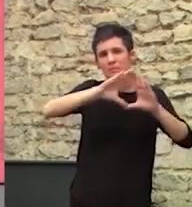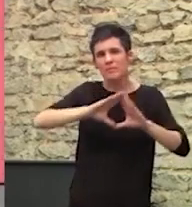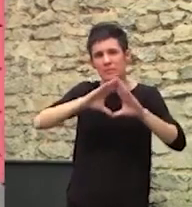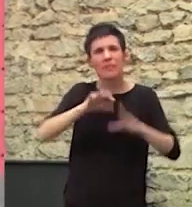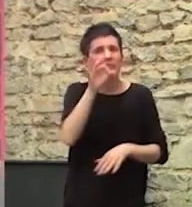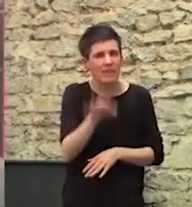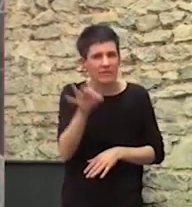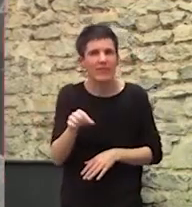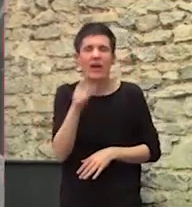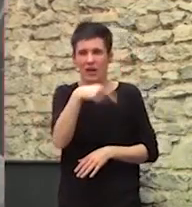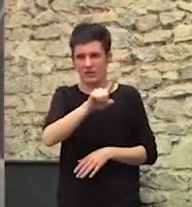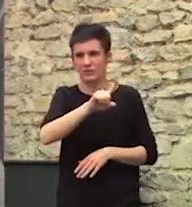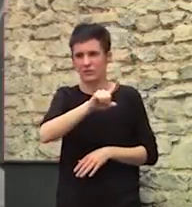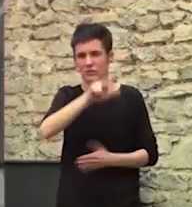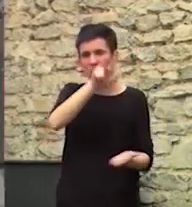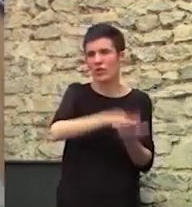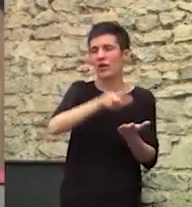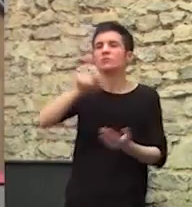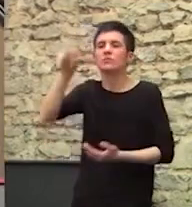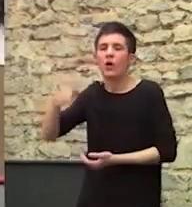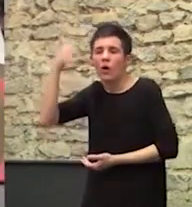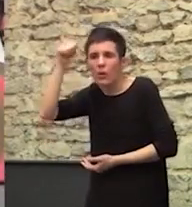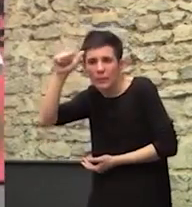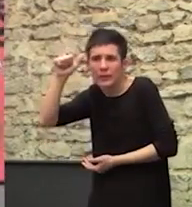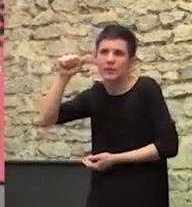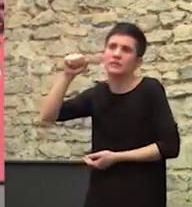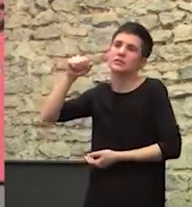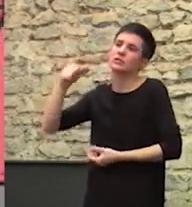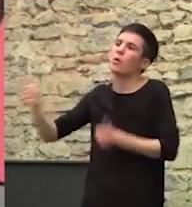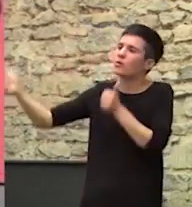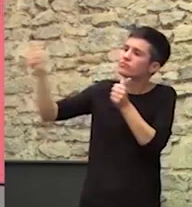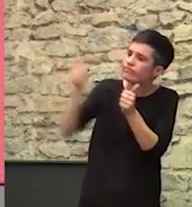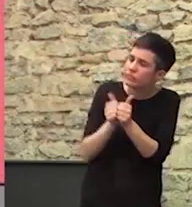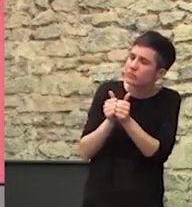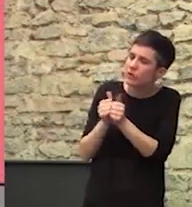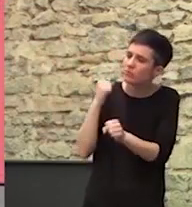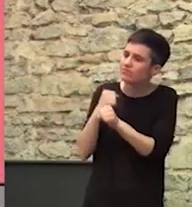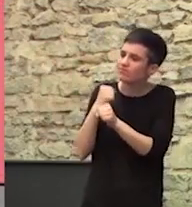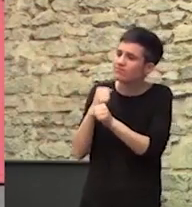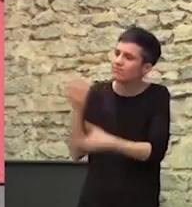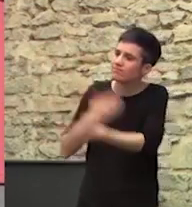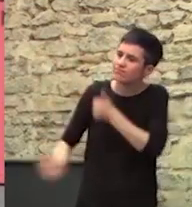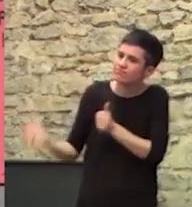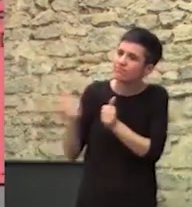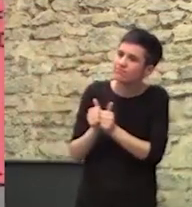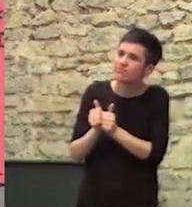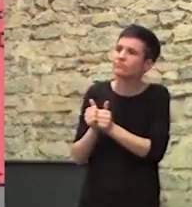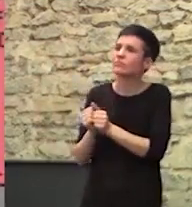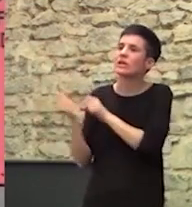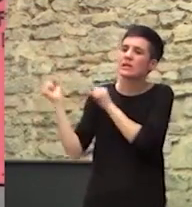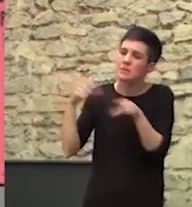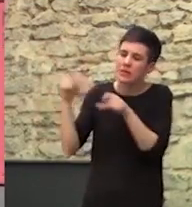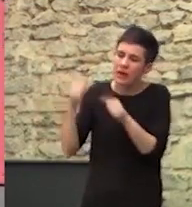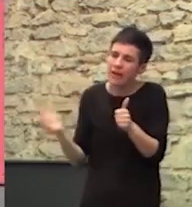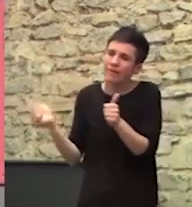Reconocemos a esos hombres Que luchan al lado Codo con codo Con las mujeres Con los inmigrantes